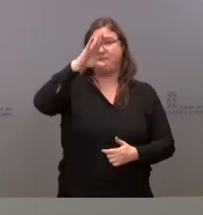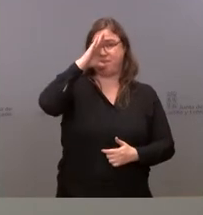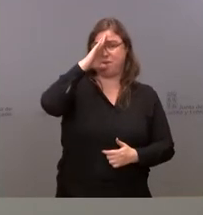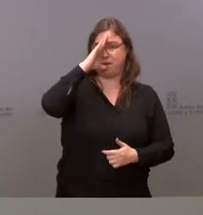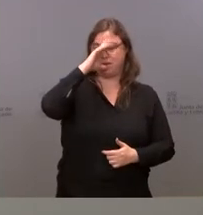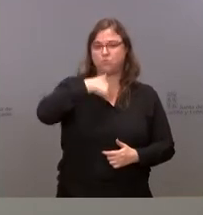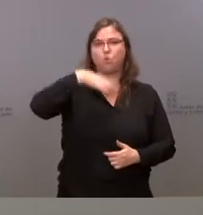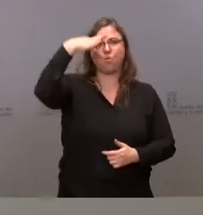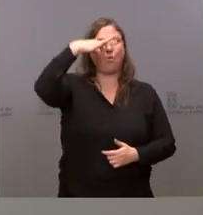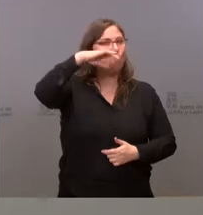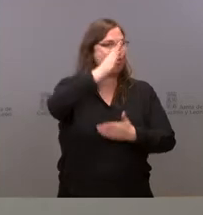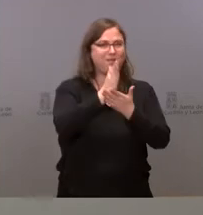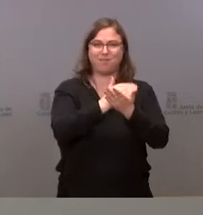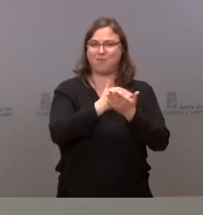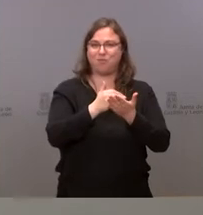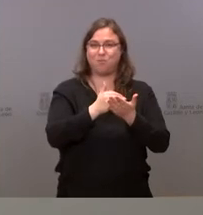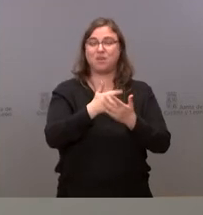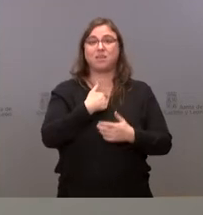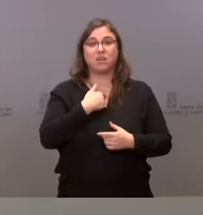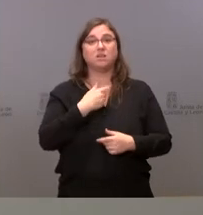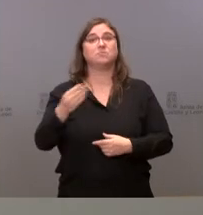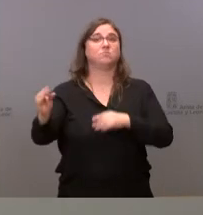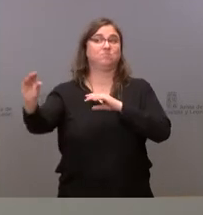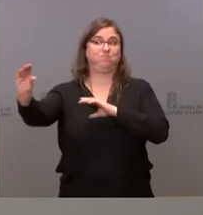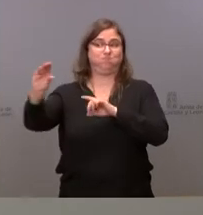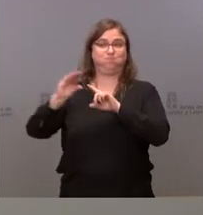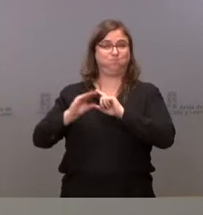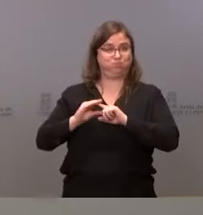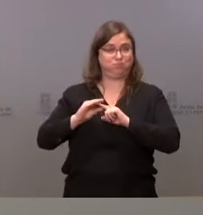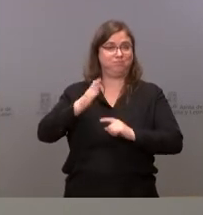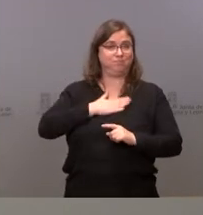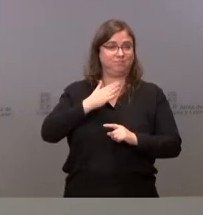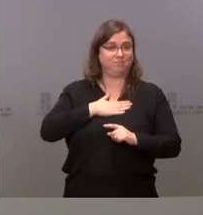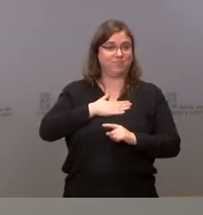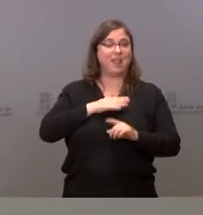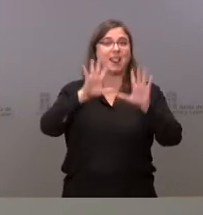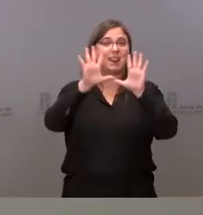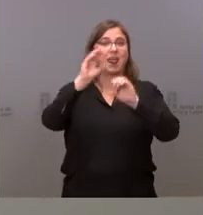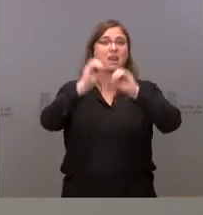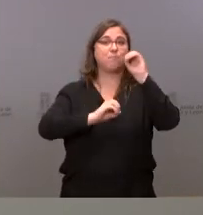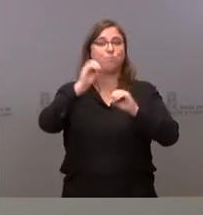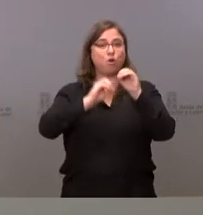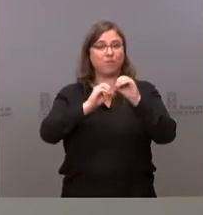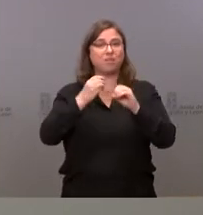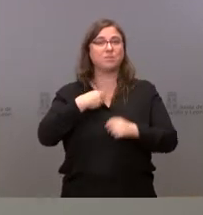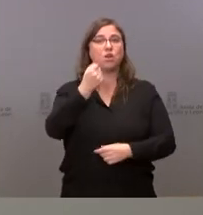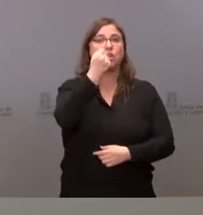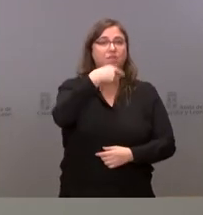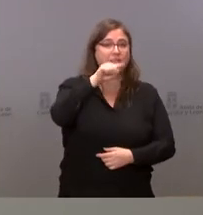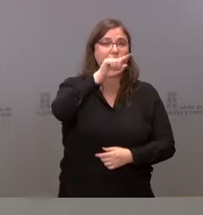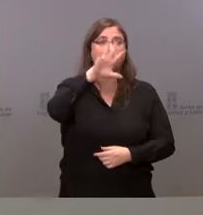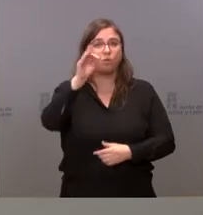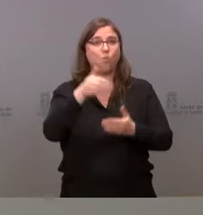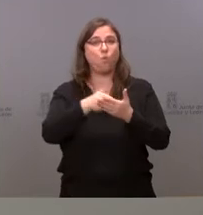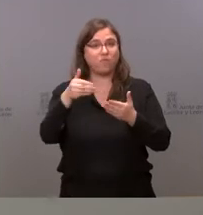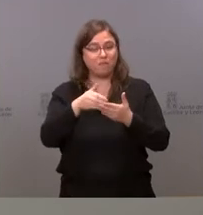la única comunidad que destinó una parte del dinero que le correspondía el 10% de esos 150 millones que hoy